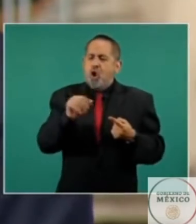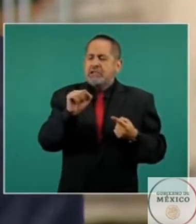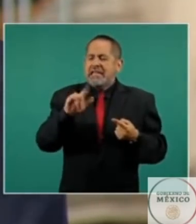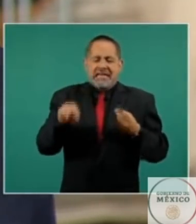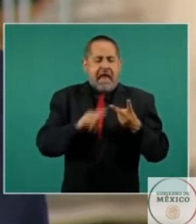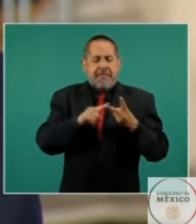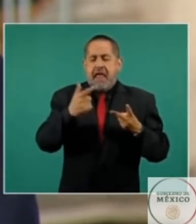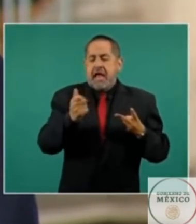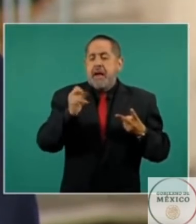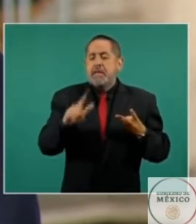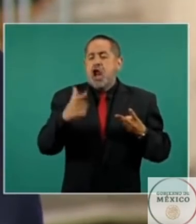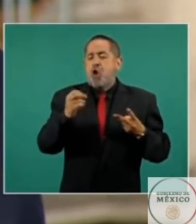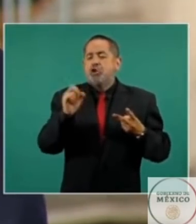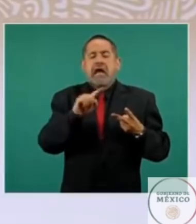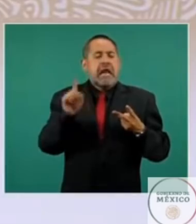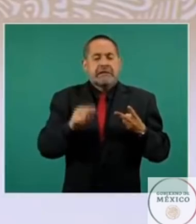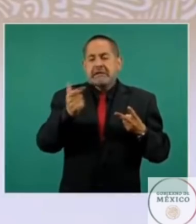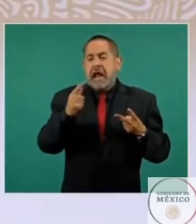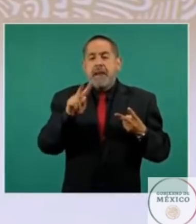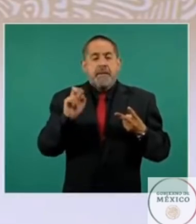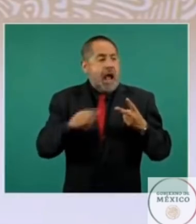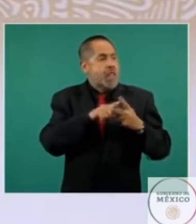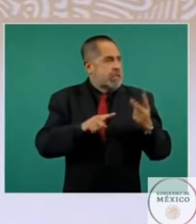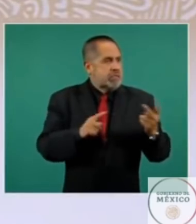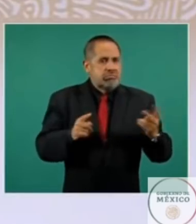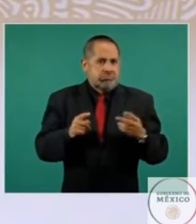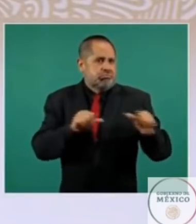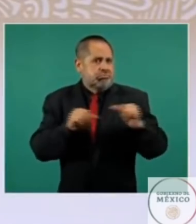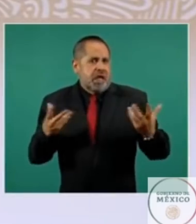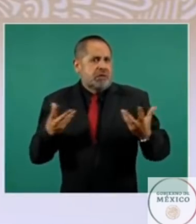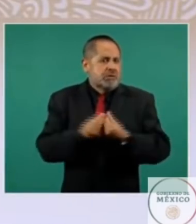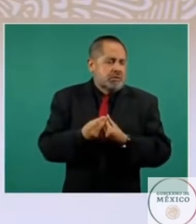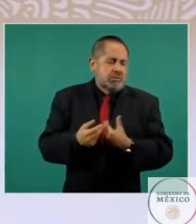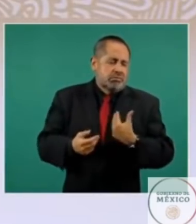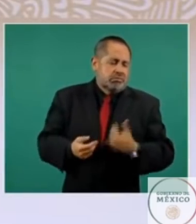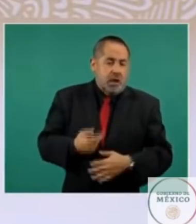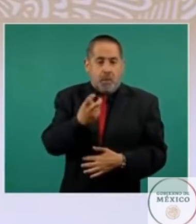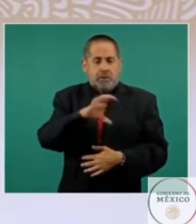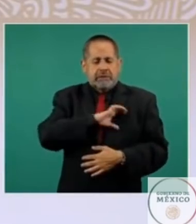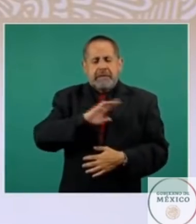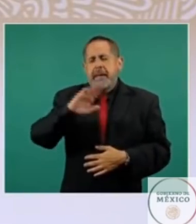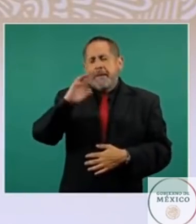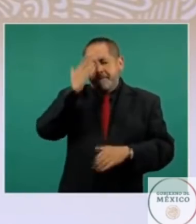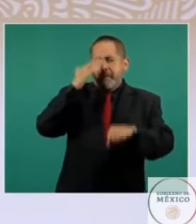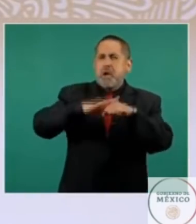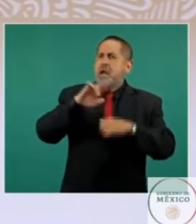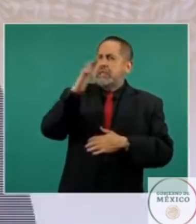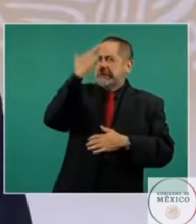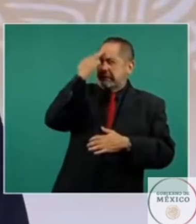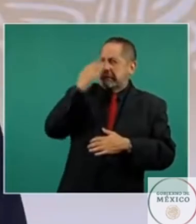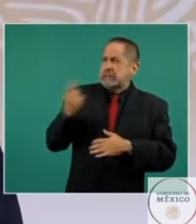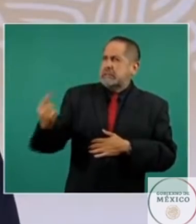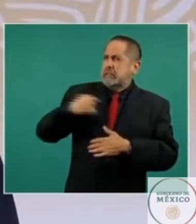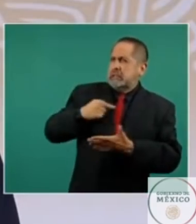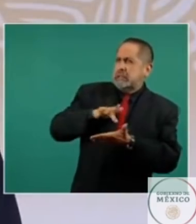y Gabriel González Galván. Queridas amigas y amigos, por esa memoria entrañable que compartimos